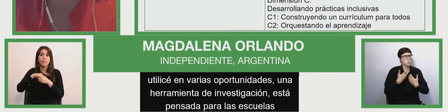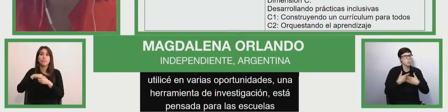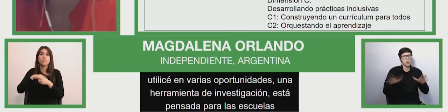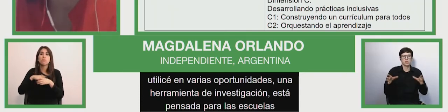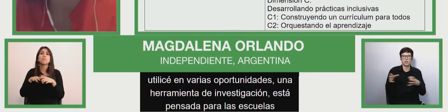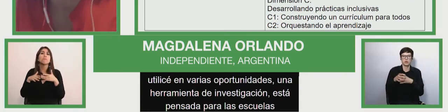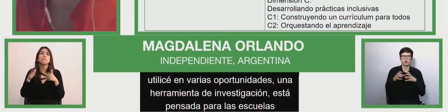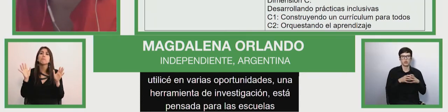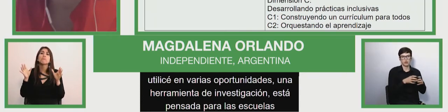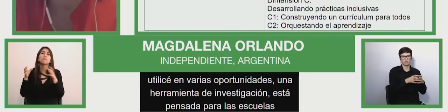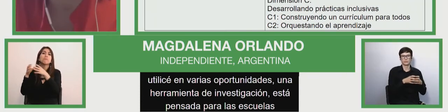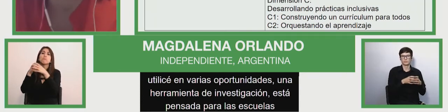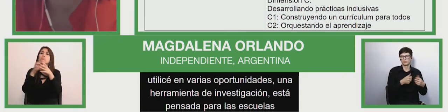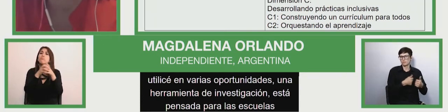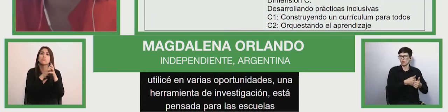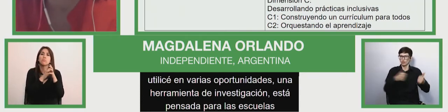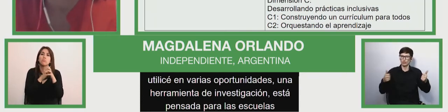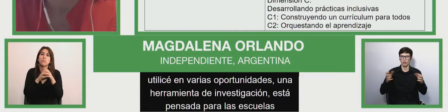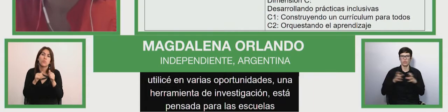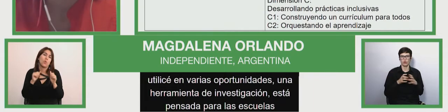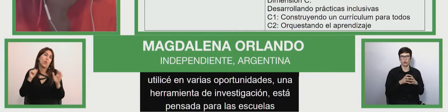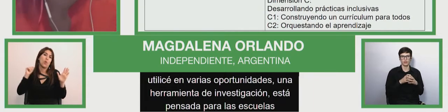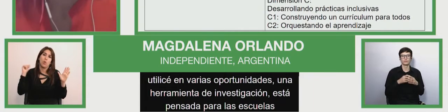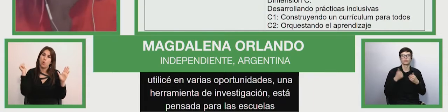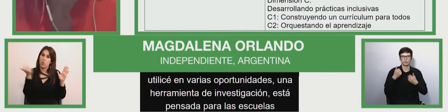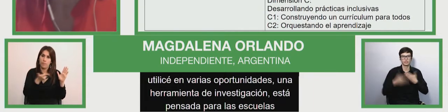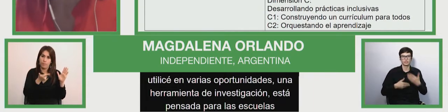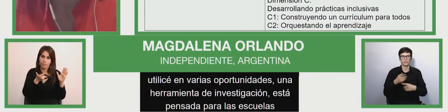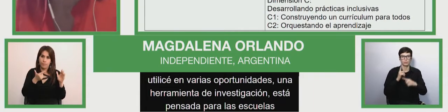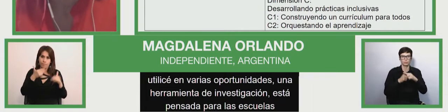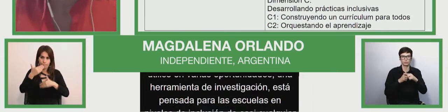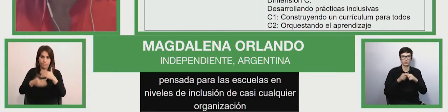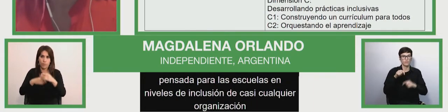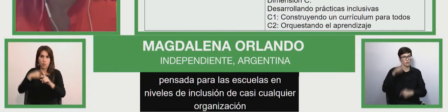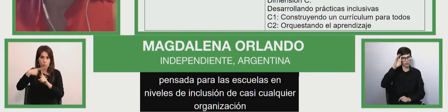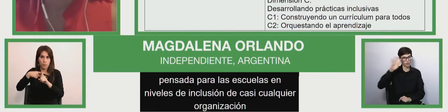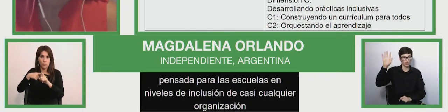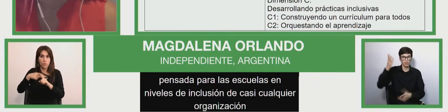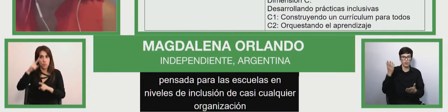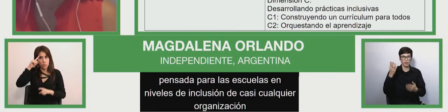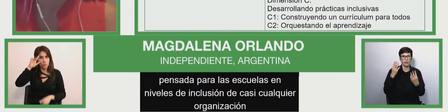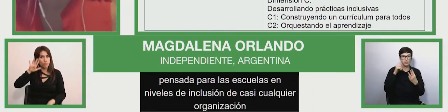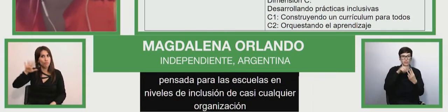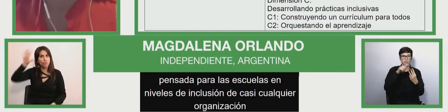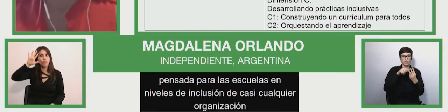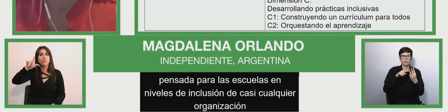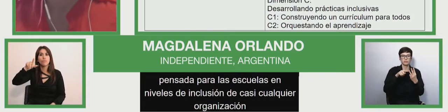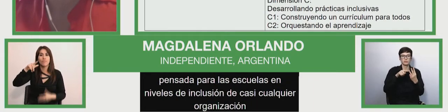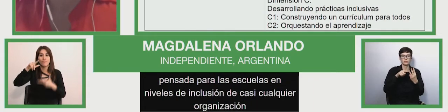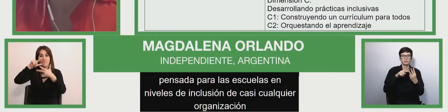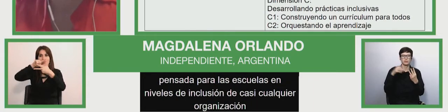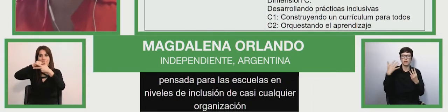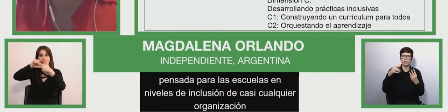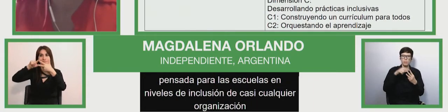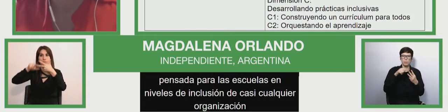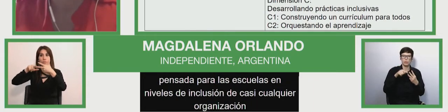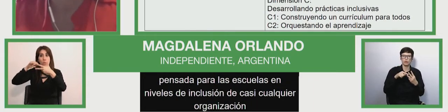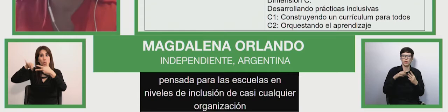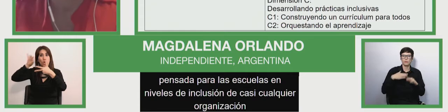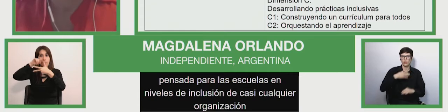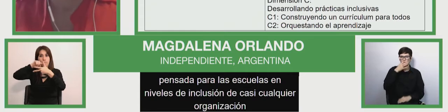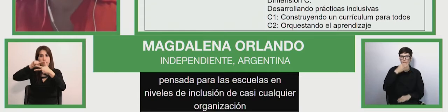organización, les diría de todas las organizaciones. La lógica que propone se basa en las tres dimensiones que se